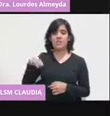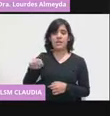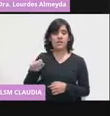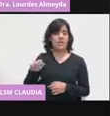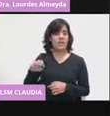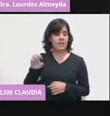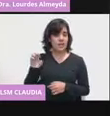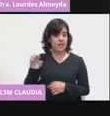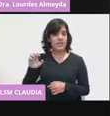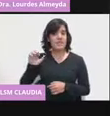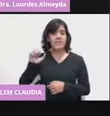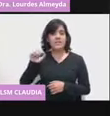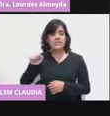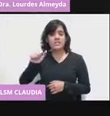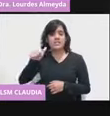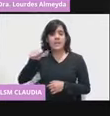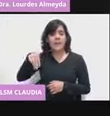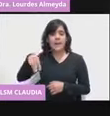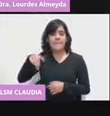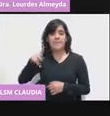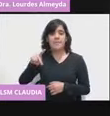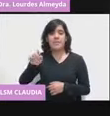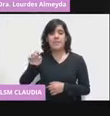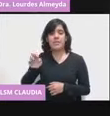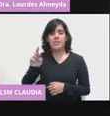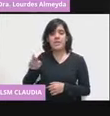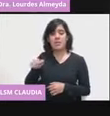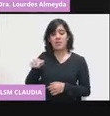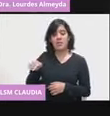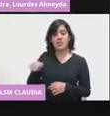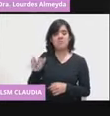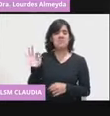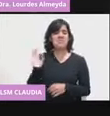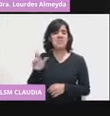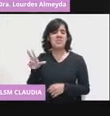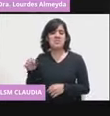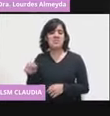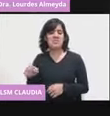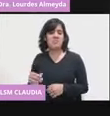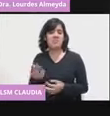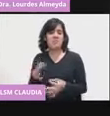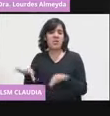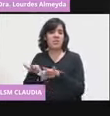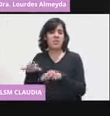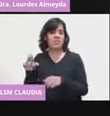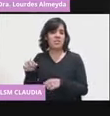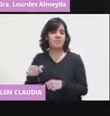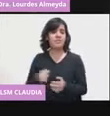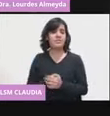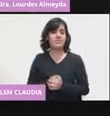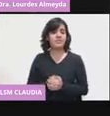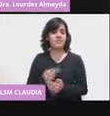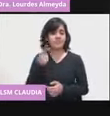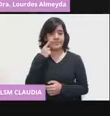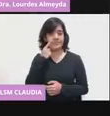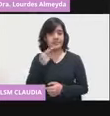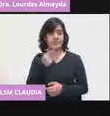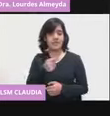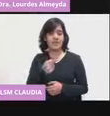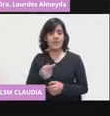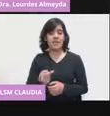Seguimos con la vacuna Pfizer. Hiper sensibilidad a los componentes de la vacuna. Tiene alcohol,